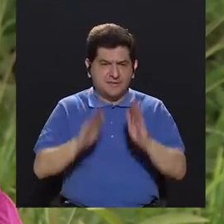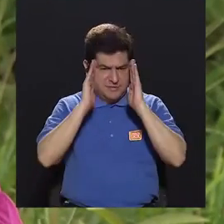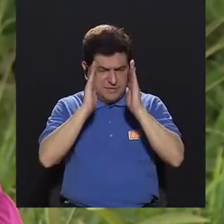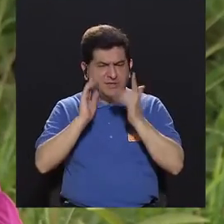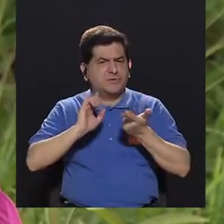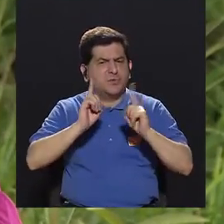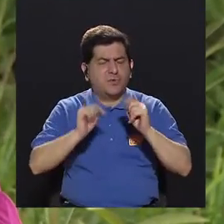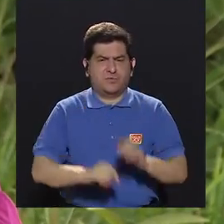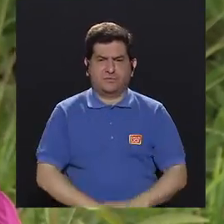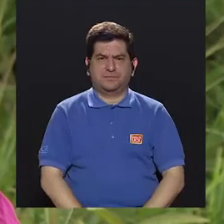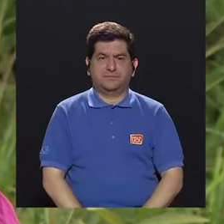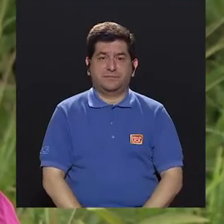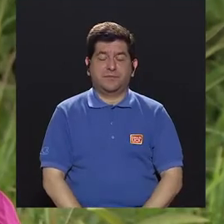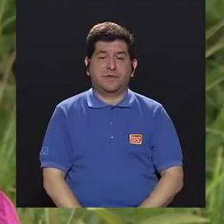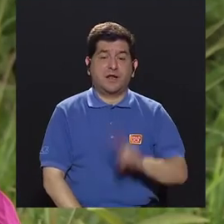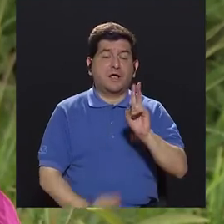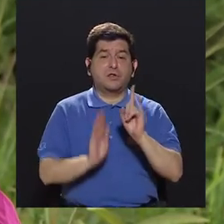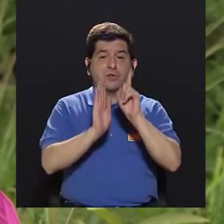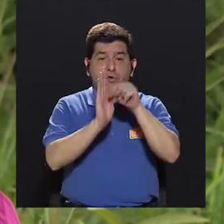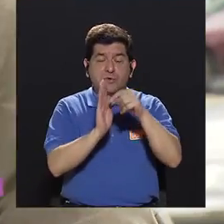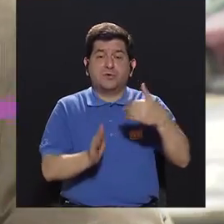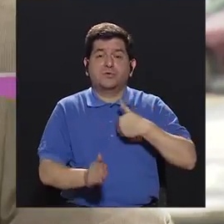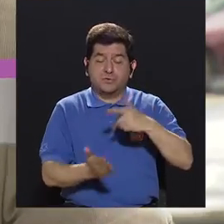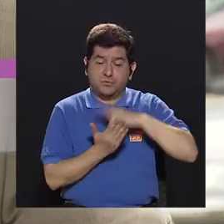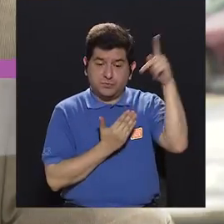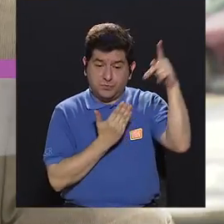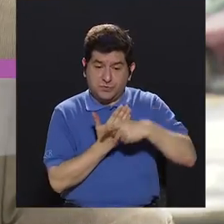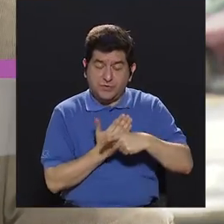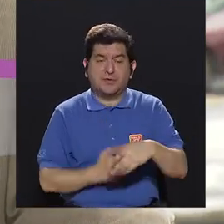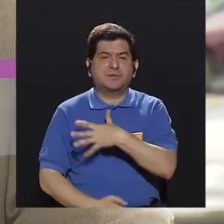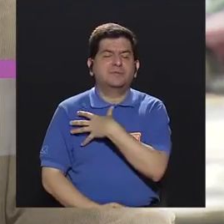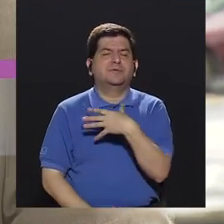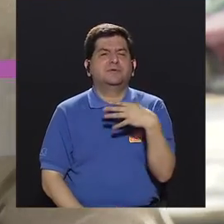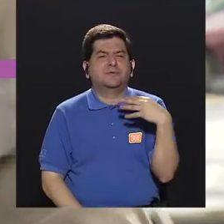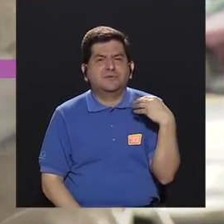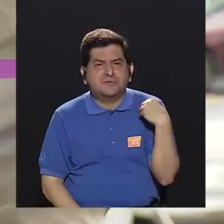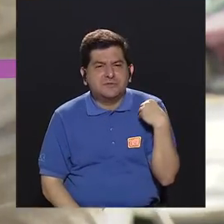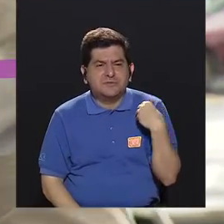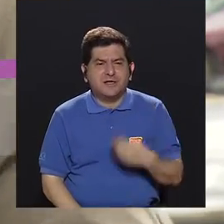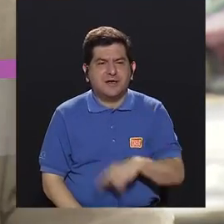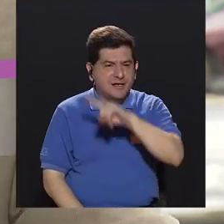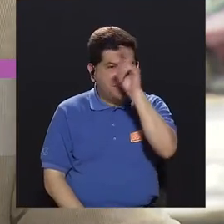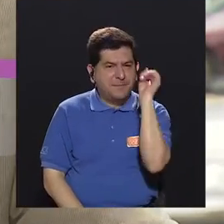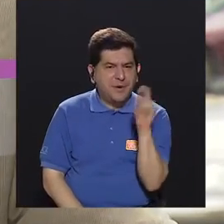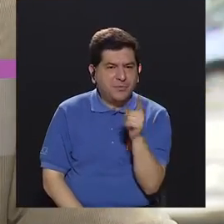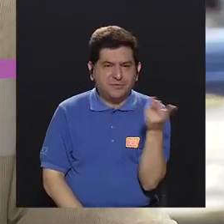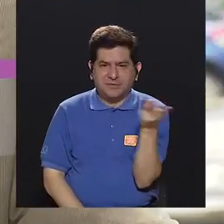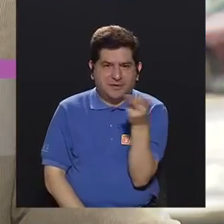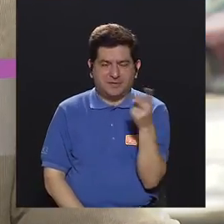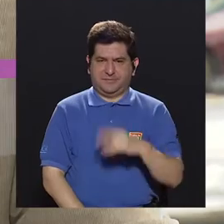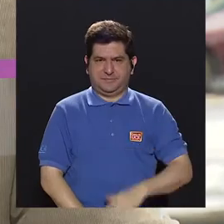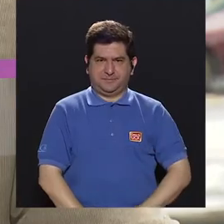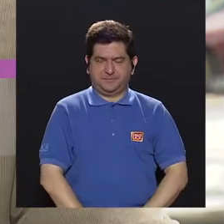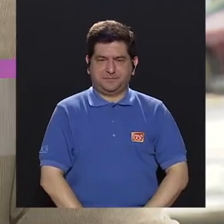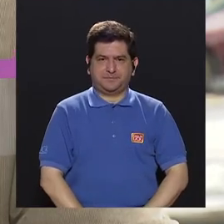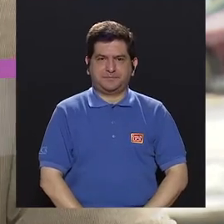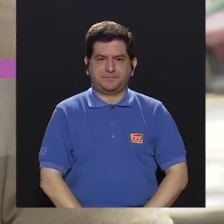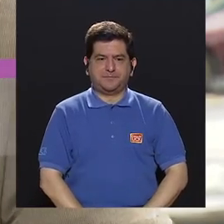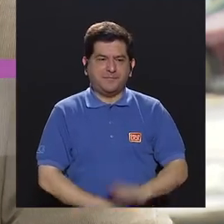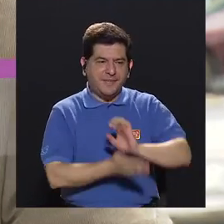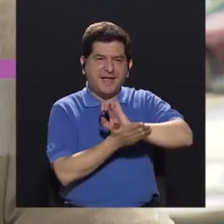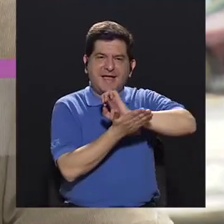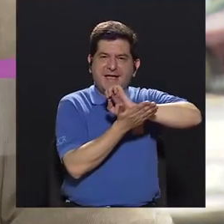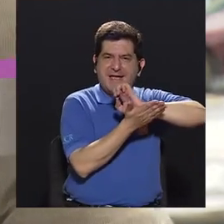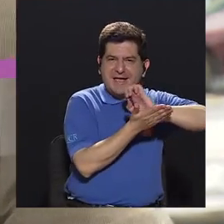nuestra atención si me gustaría en estos dos minutos que nos quedan de programa y esa le lanzo la pregunta a las dos y es cómo